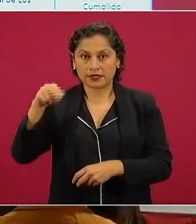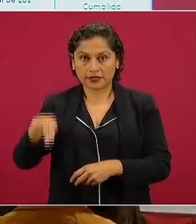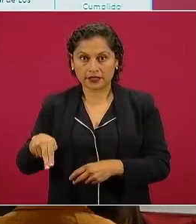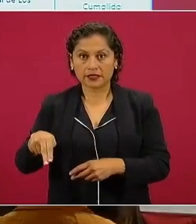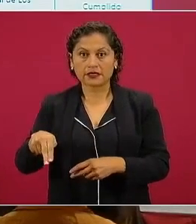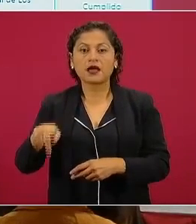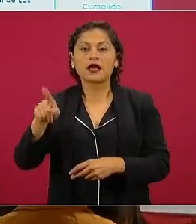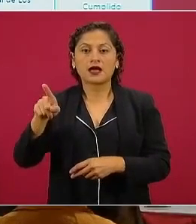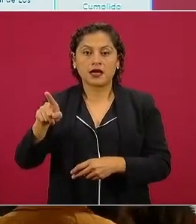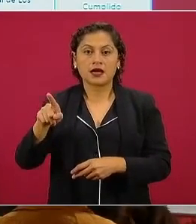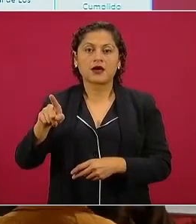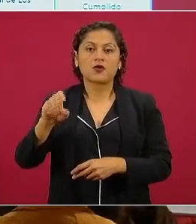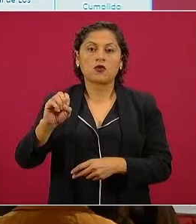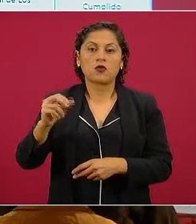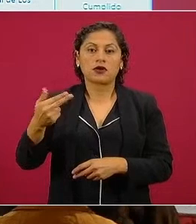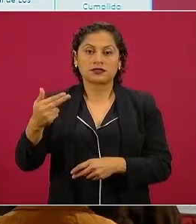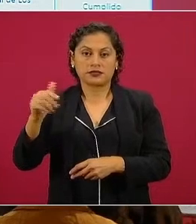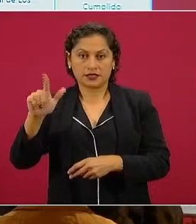España